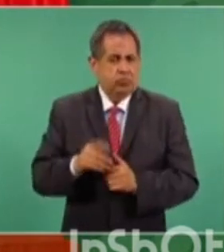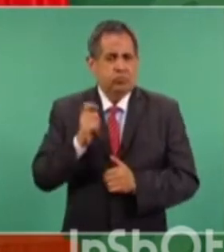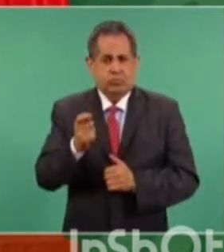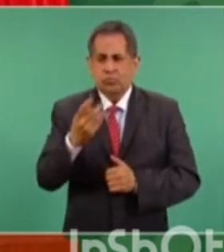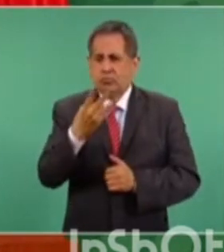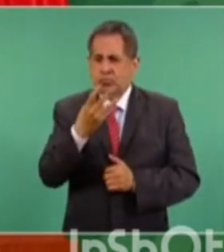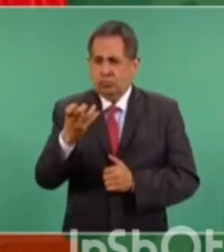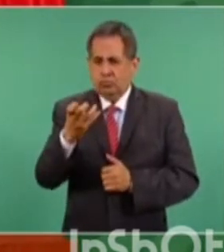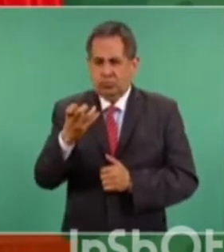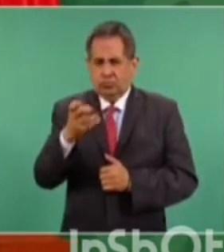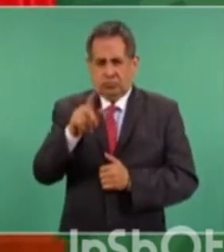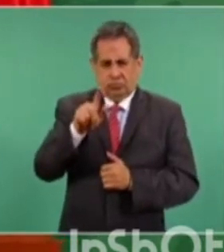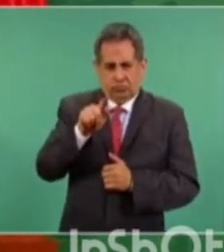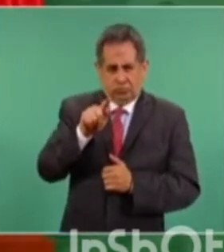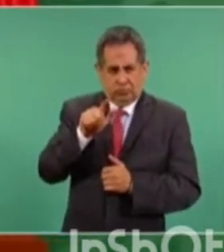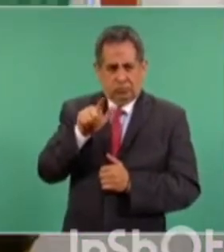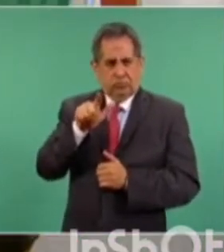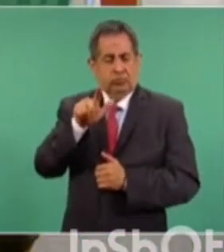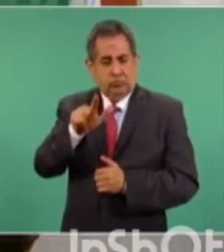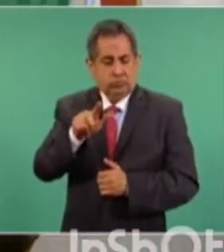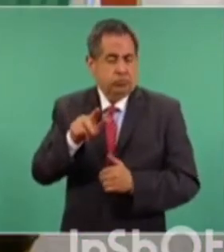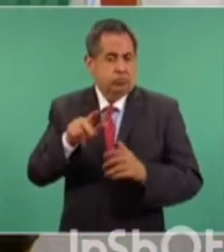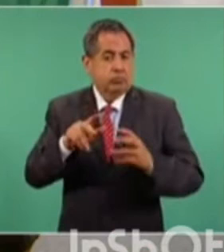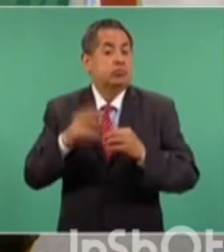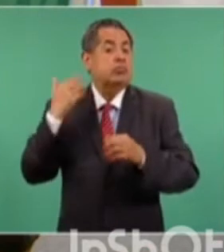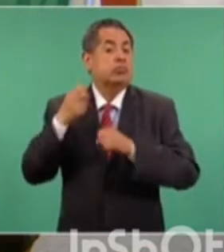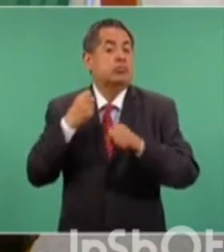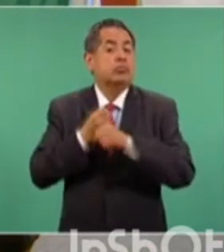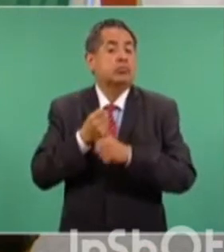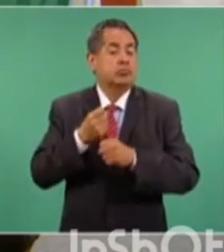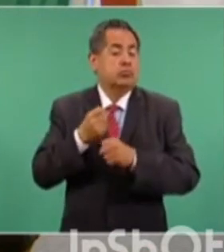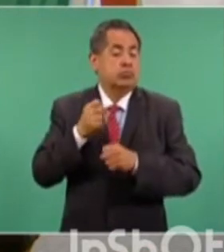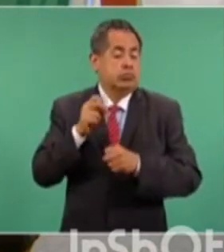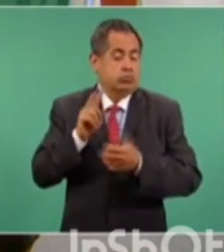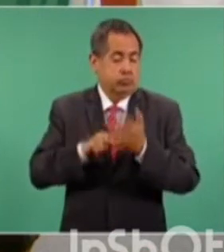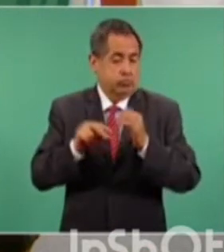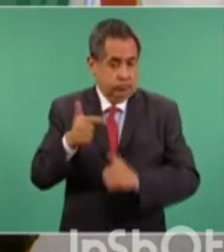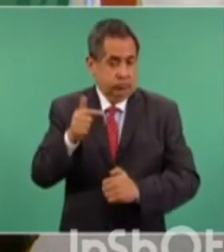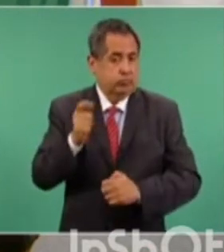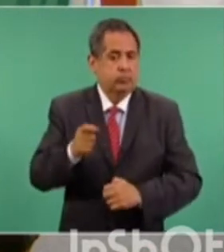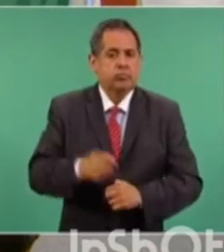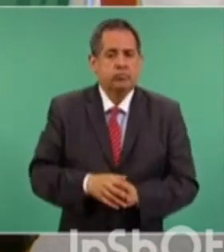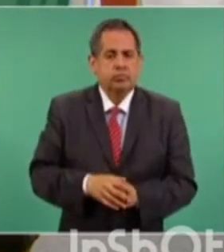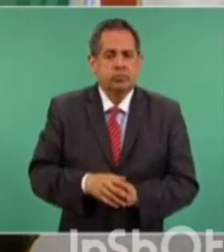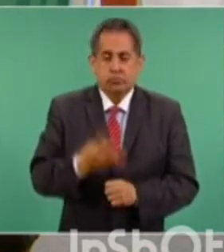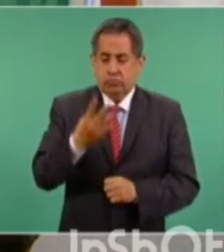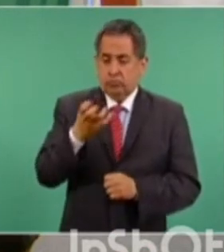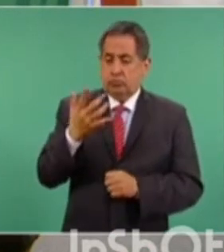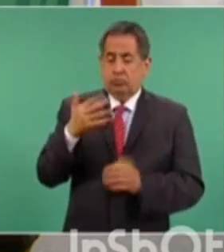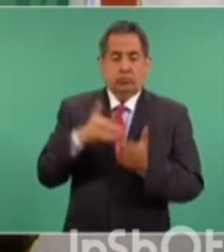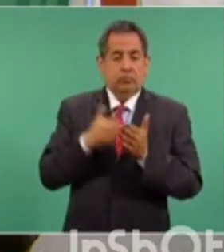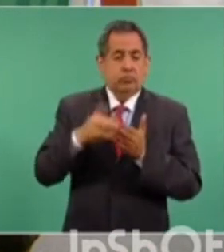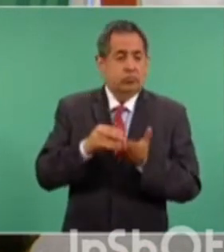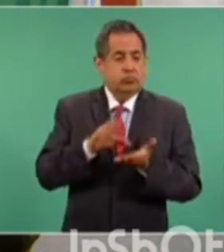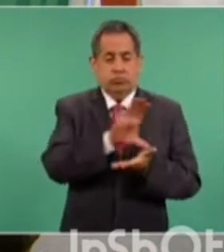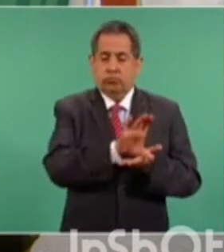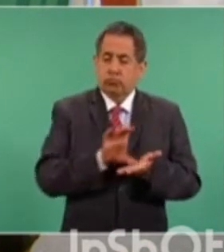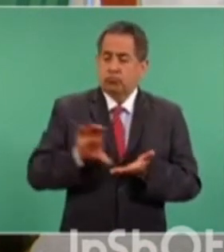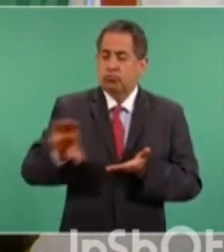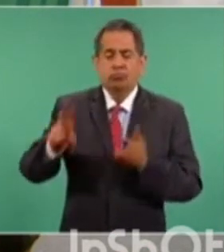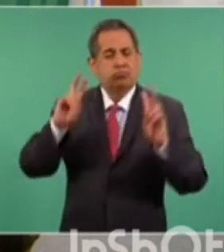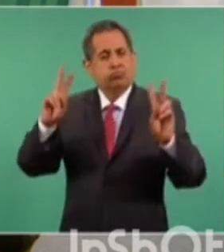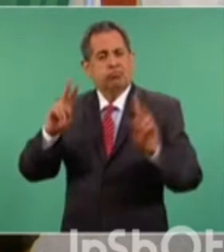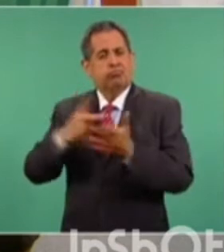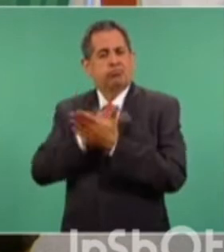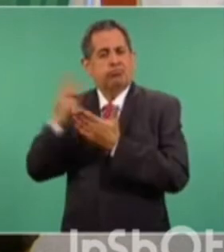478, en el 2012, se destina a la llamada Iniciativa Mérida.